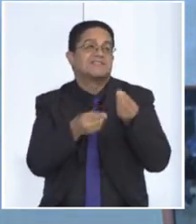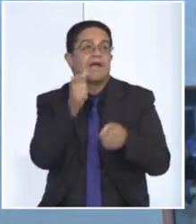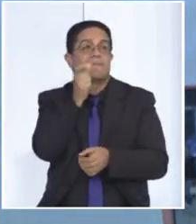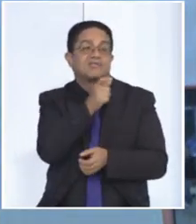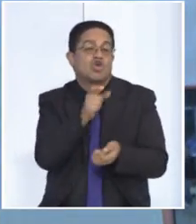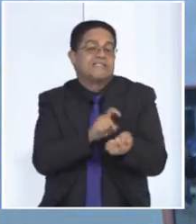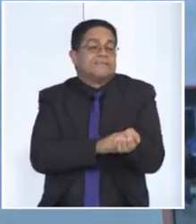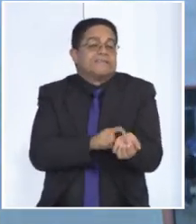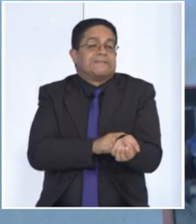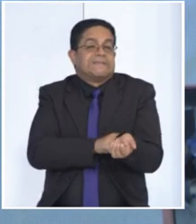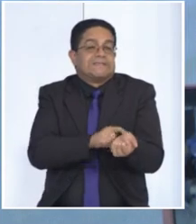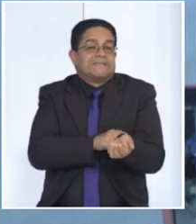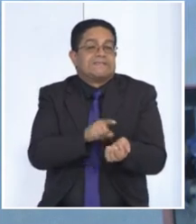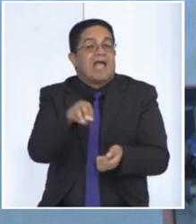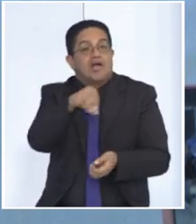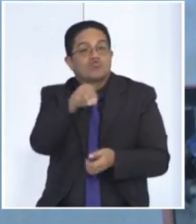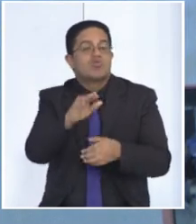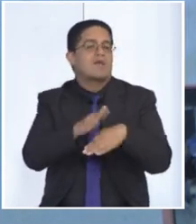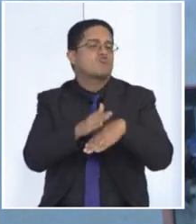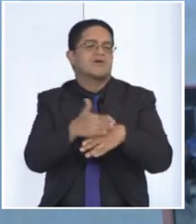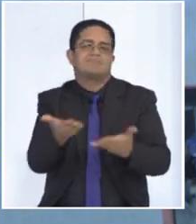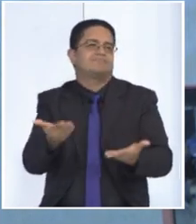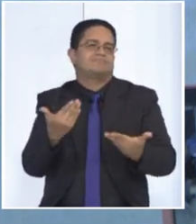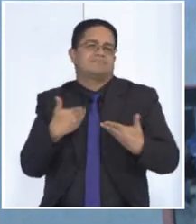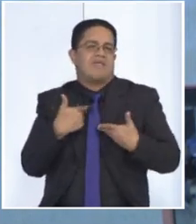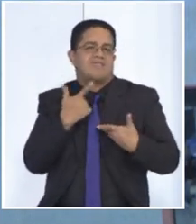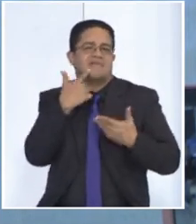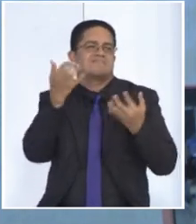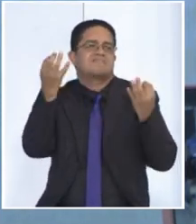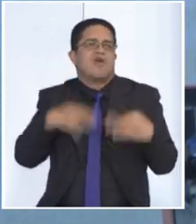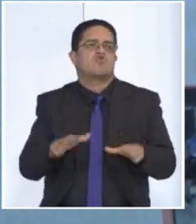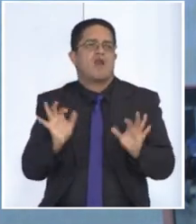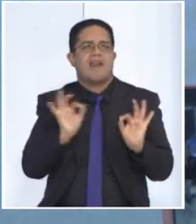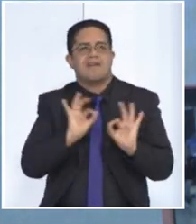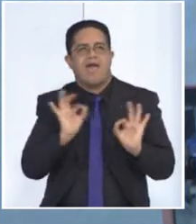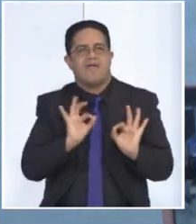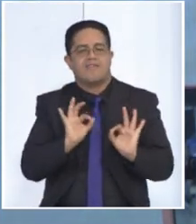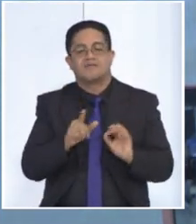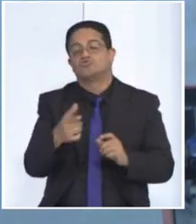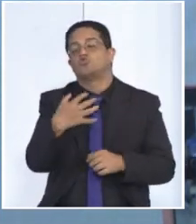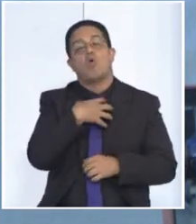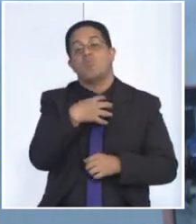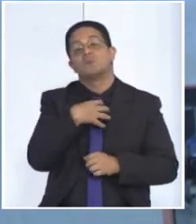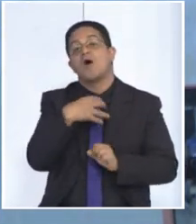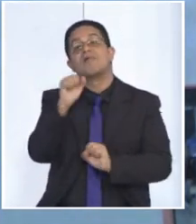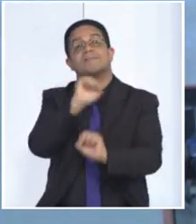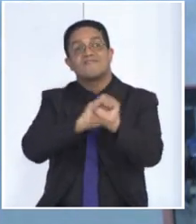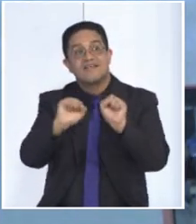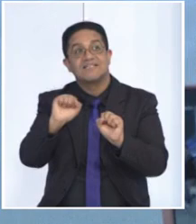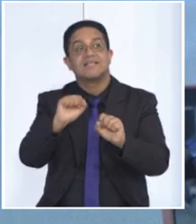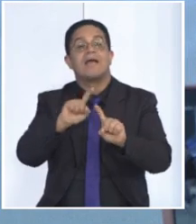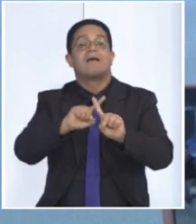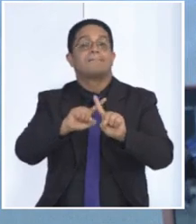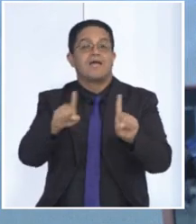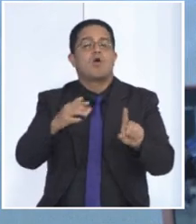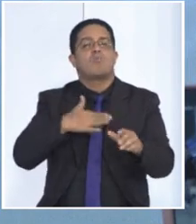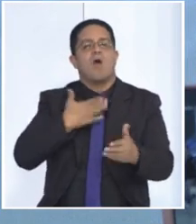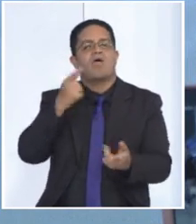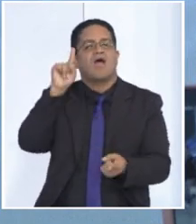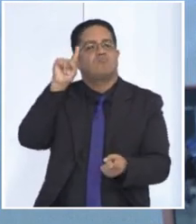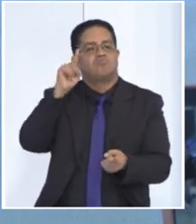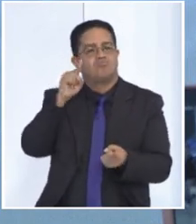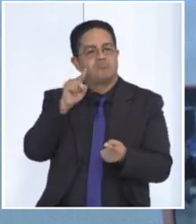le estás dando al cuerpo la manera natural del azúcar natural de los alimentos. No puede prevenirla, pero sí puede tratarla y puede atenuarla. El uso de